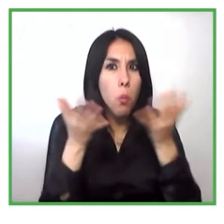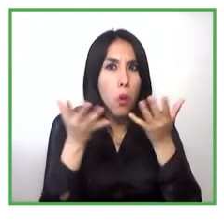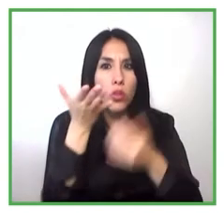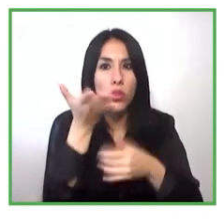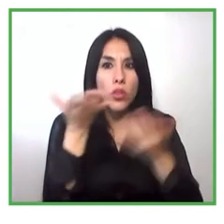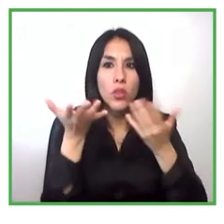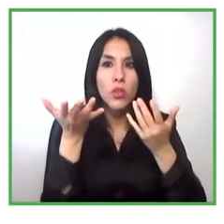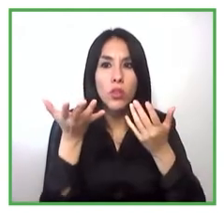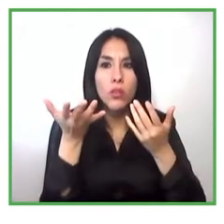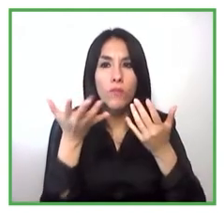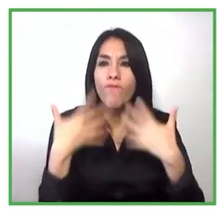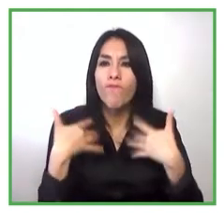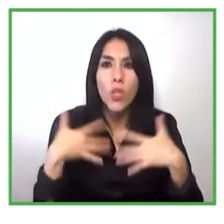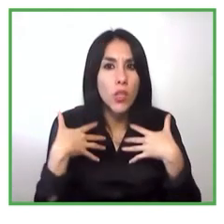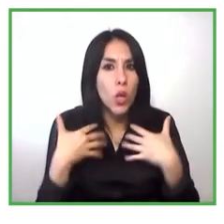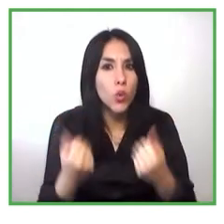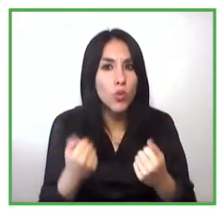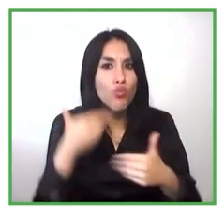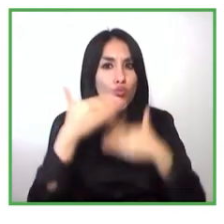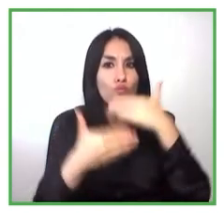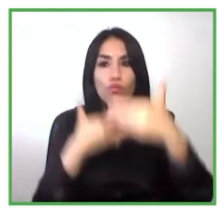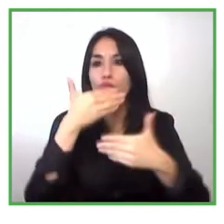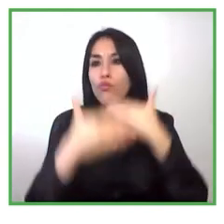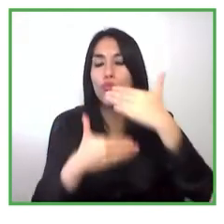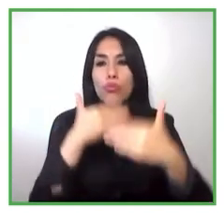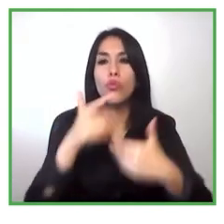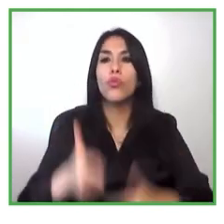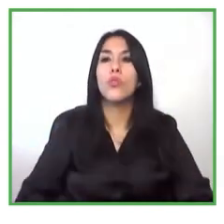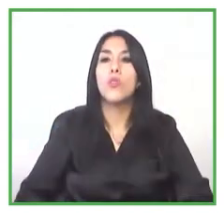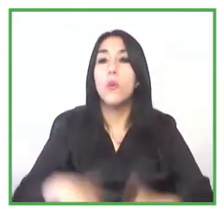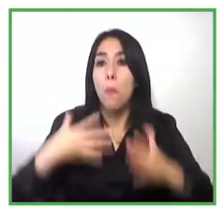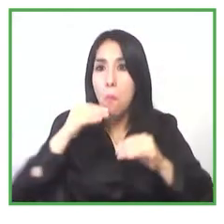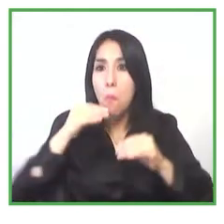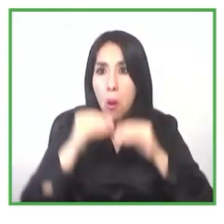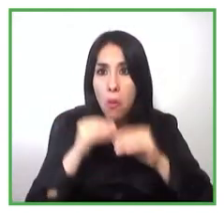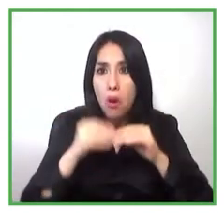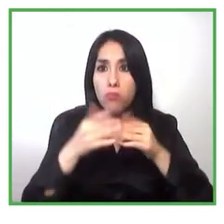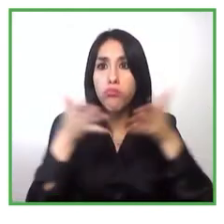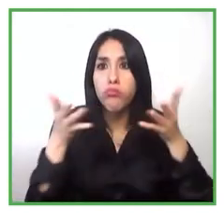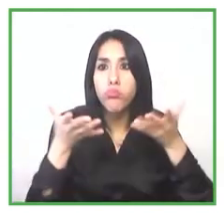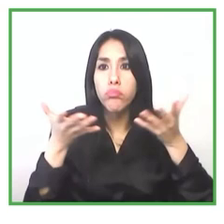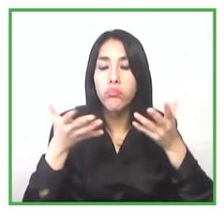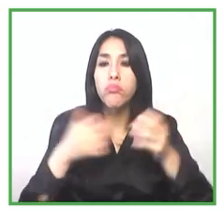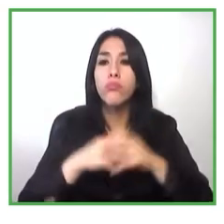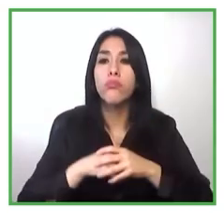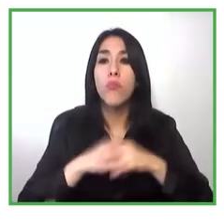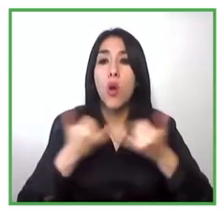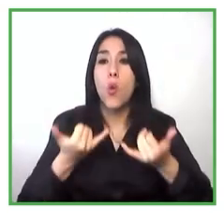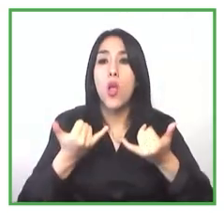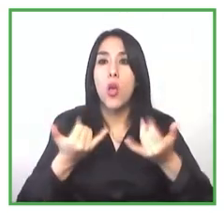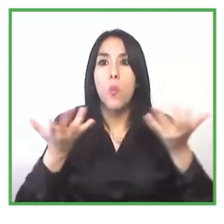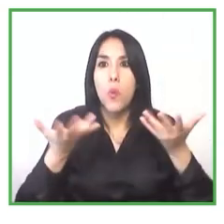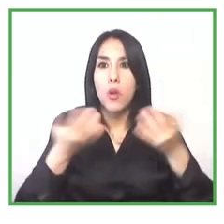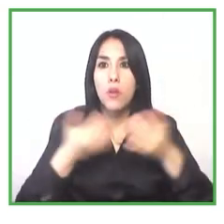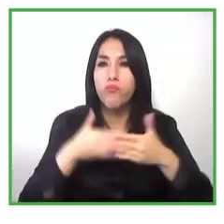ha traído consigo la pandemia y cómo las han superado para poder continuar con el desarrollo de sus acciones